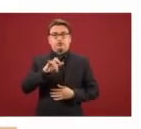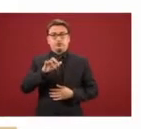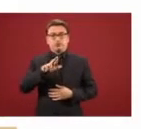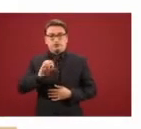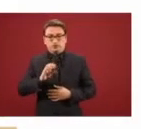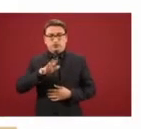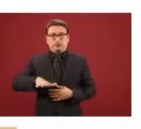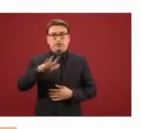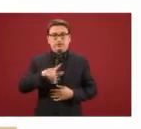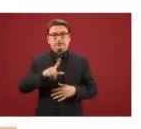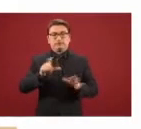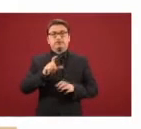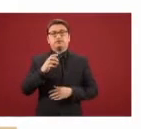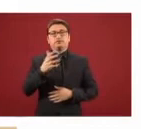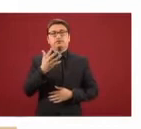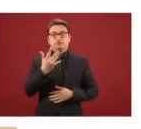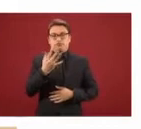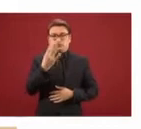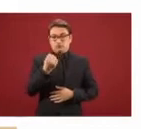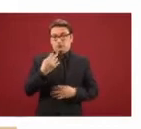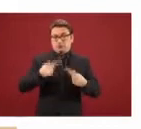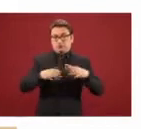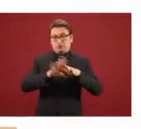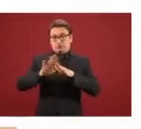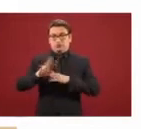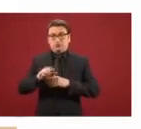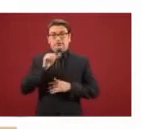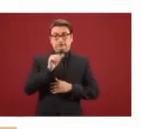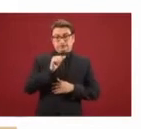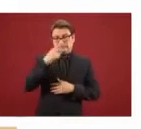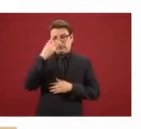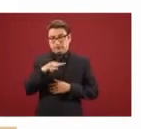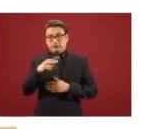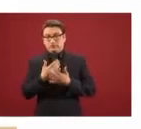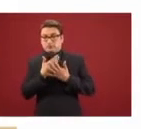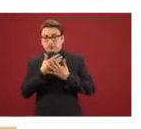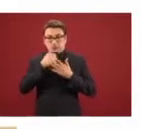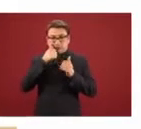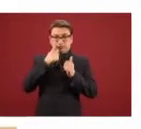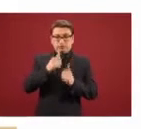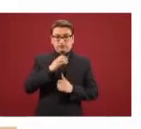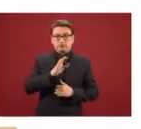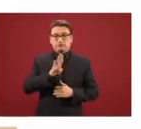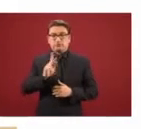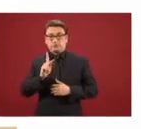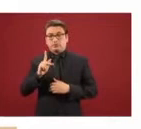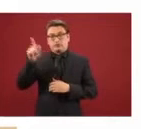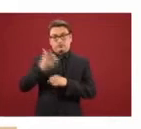ahí hay 759 personas migrantes y 16 mexicanos en espera de atención de CBP del lado de Estados Unidos.